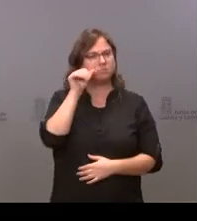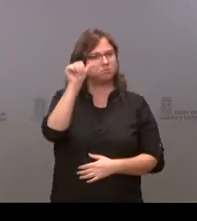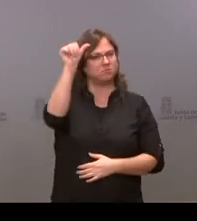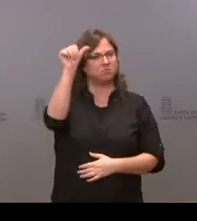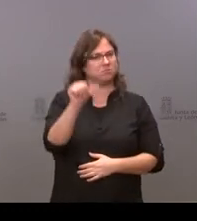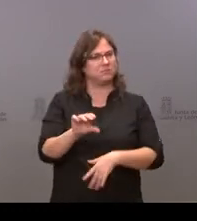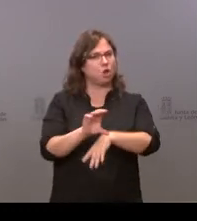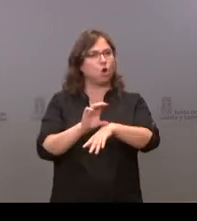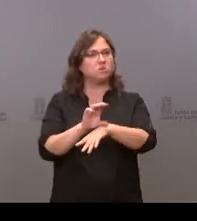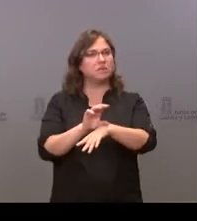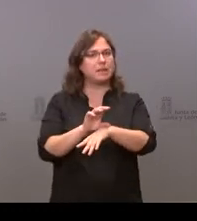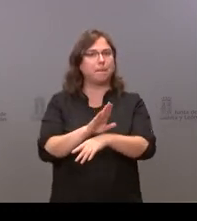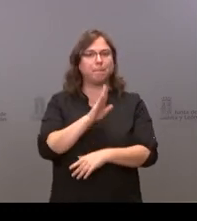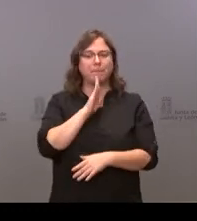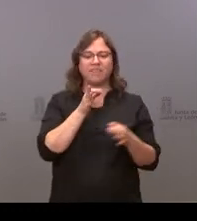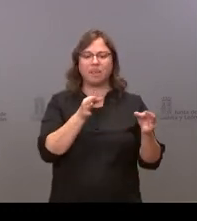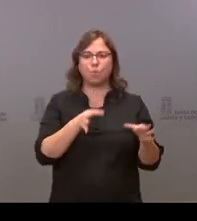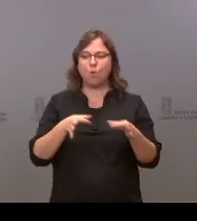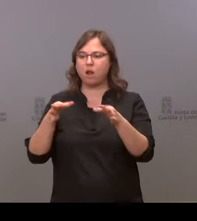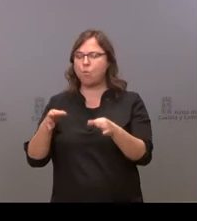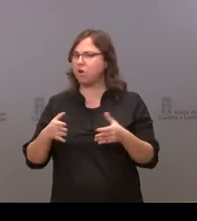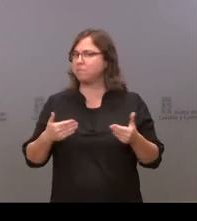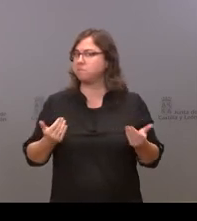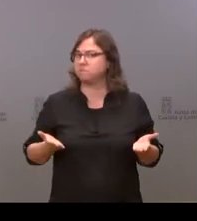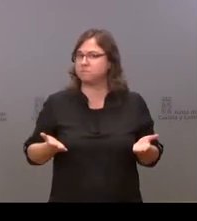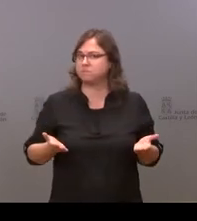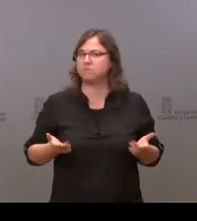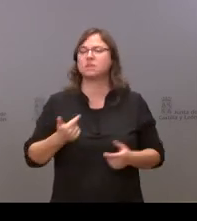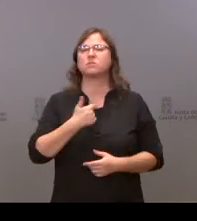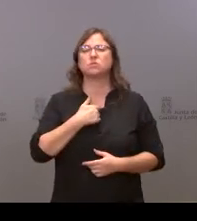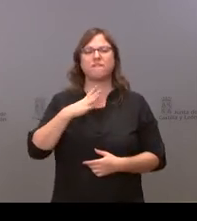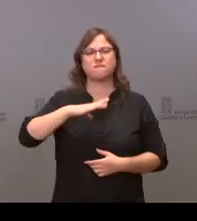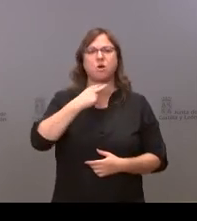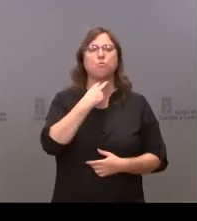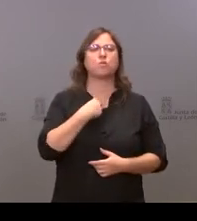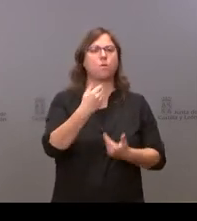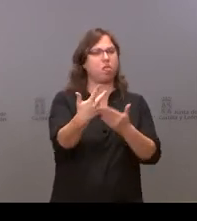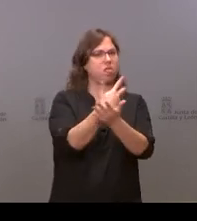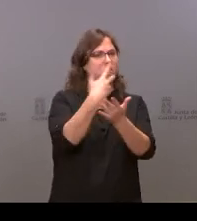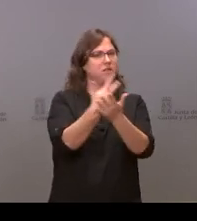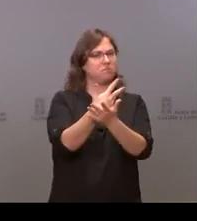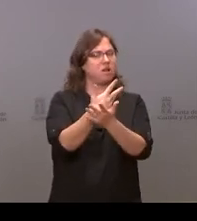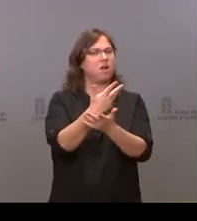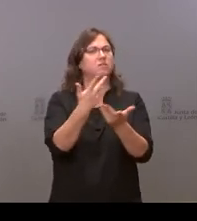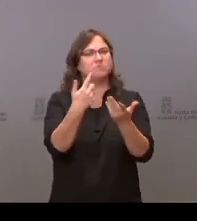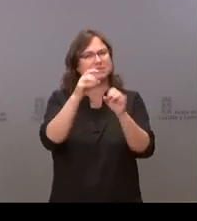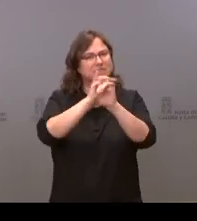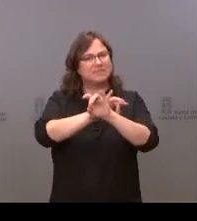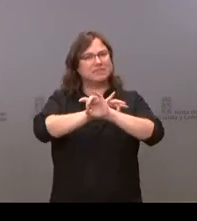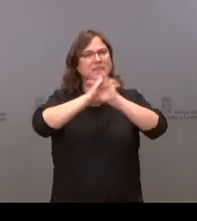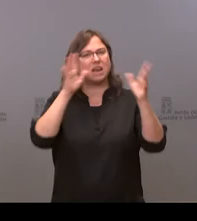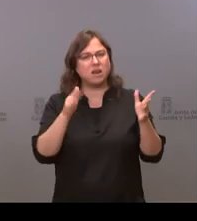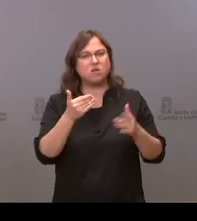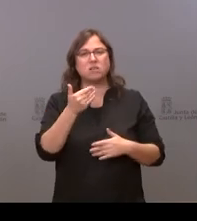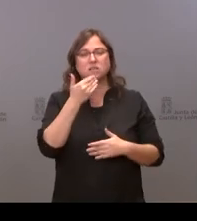parece exactamente igual yo quería saber si el portavoz nos puede dejar claramente la postura de